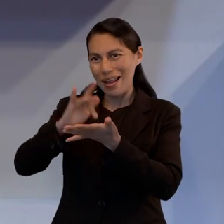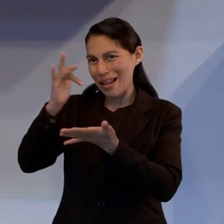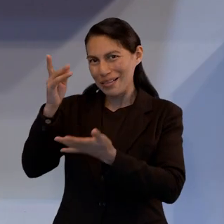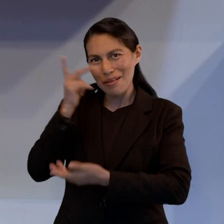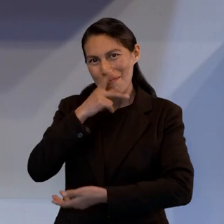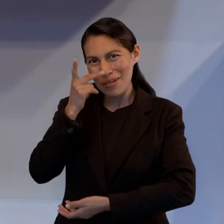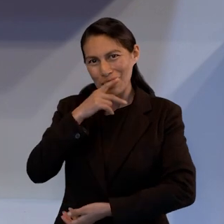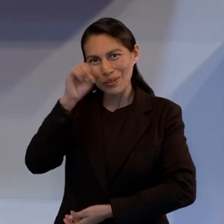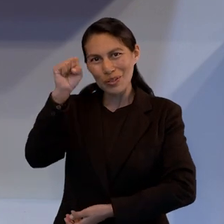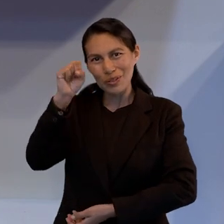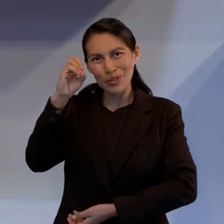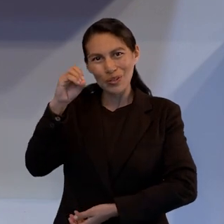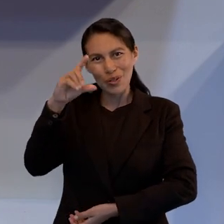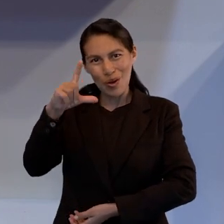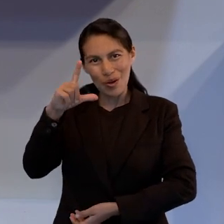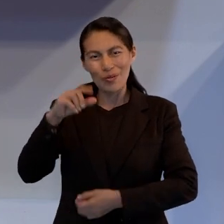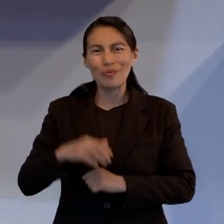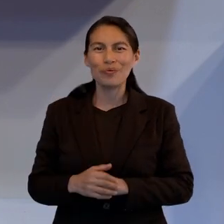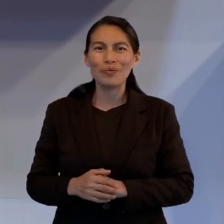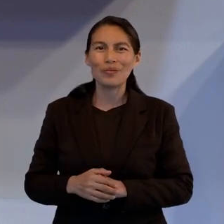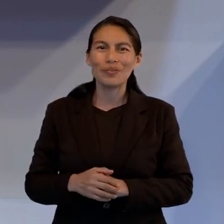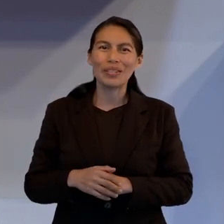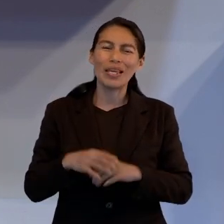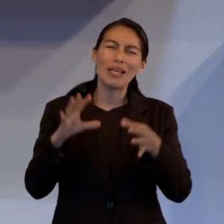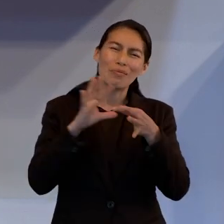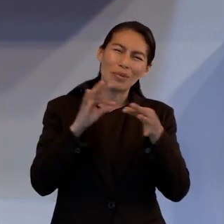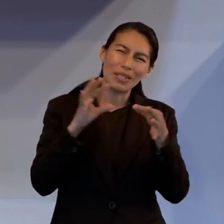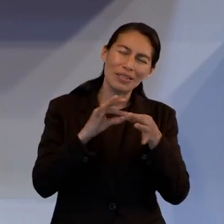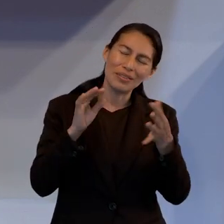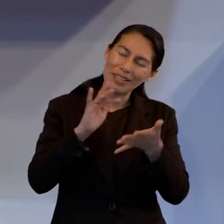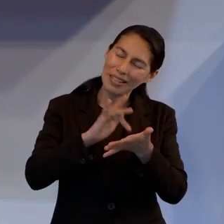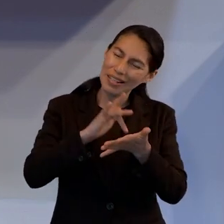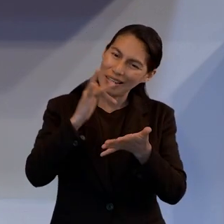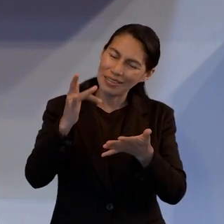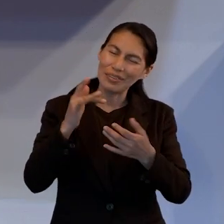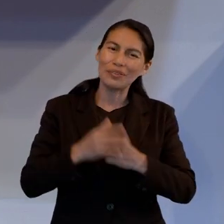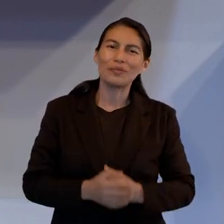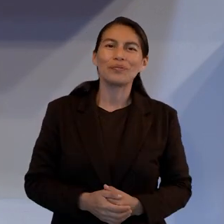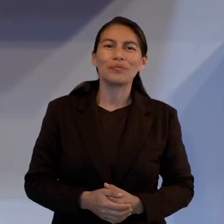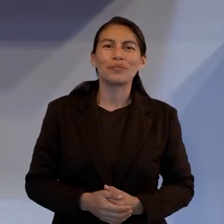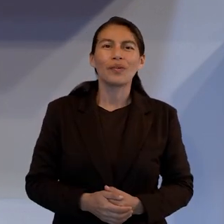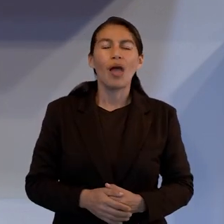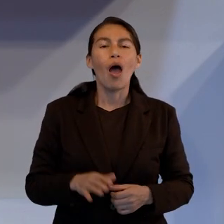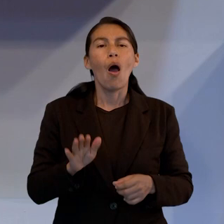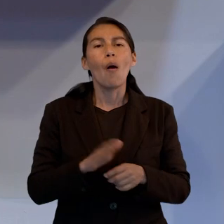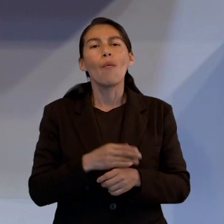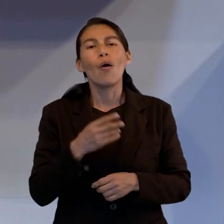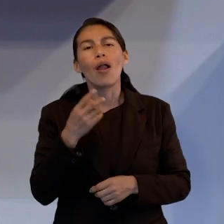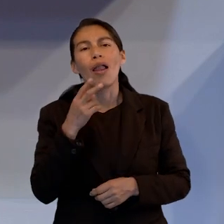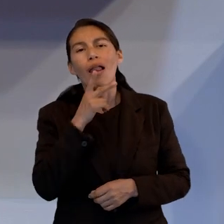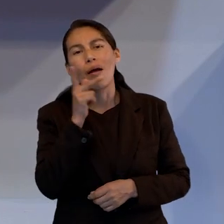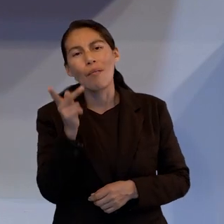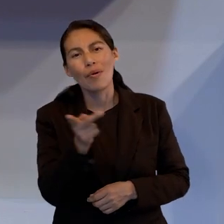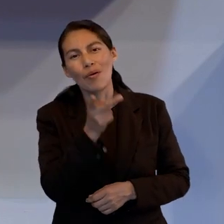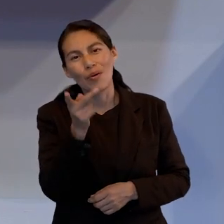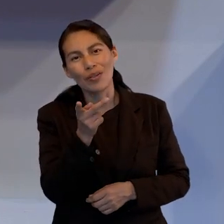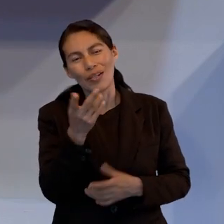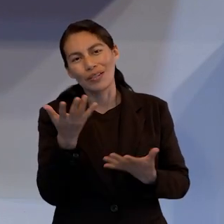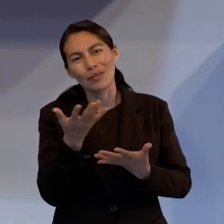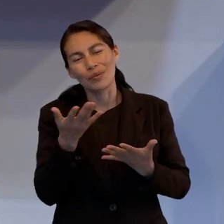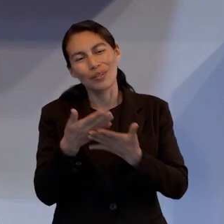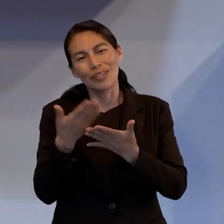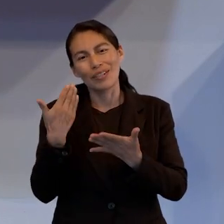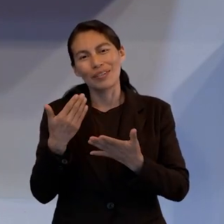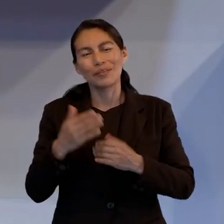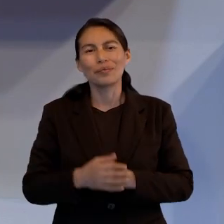Muchísimas gracias, Pastor Sol, por esta hermosa explicación al respecto de la pregunta que hicimos en